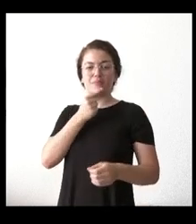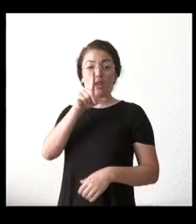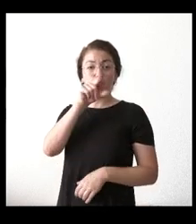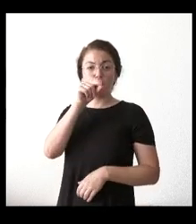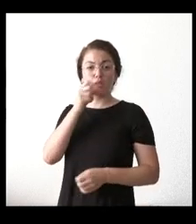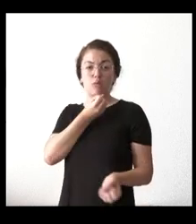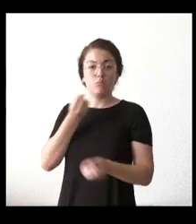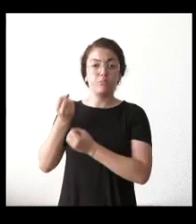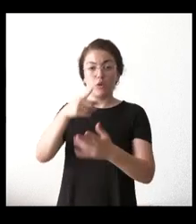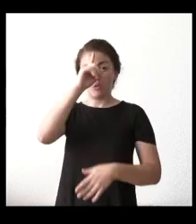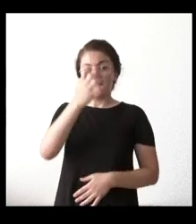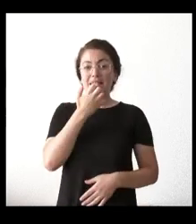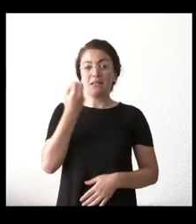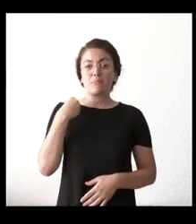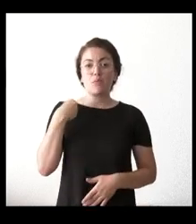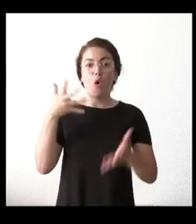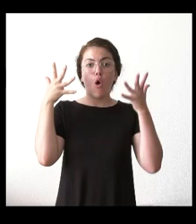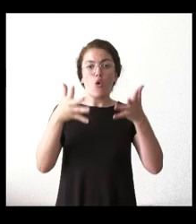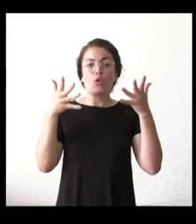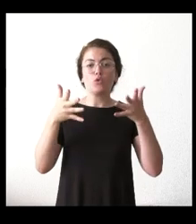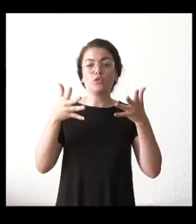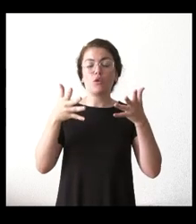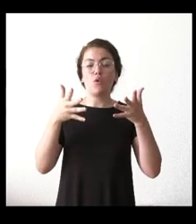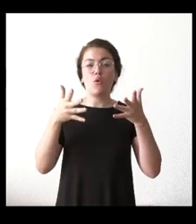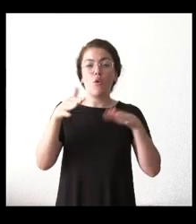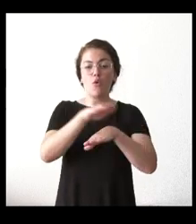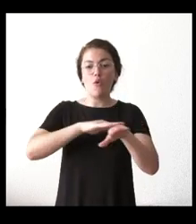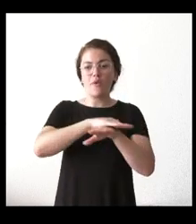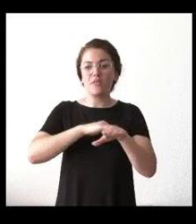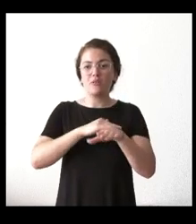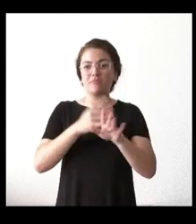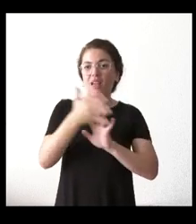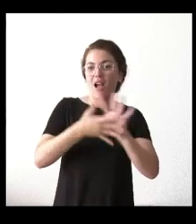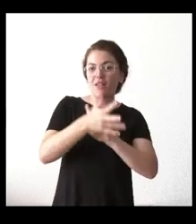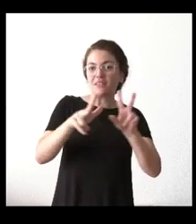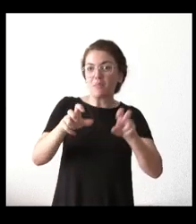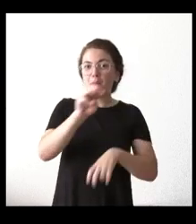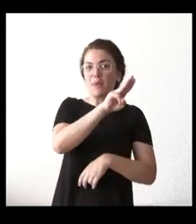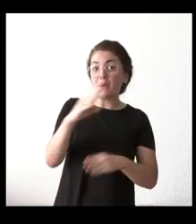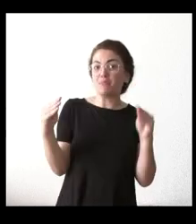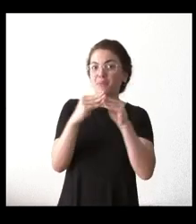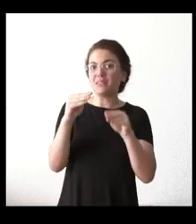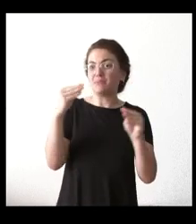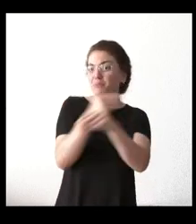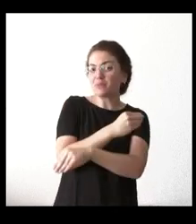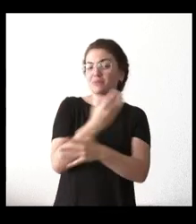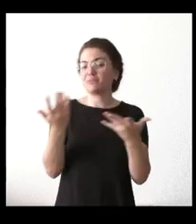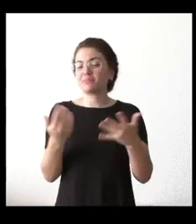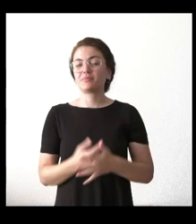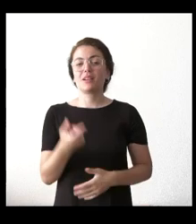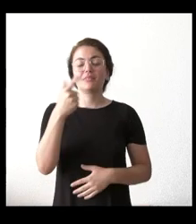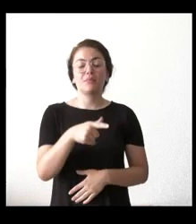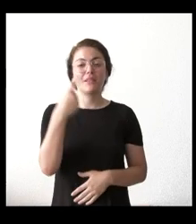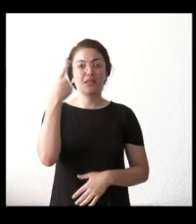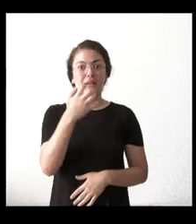No sé si en el Consejo de Gobierno se ha abordado y si la parte del PP está de acuerdo con estas medidas. Querría saber en este aspecto también si se trata de un